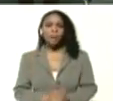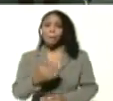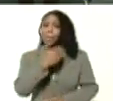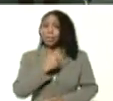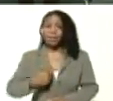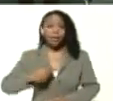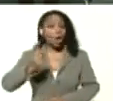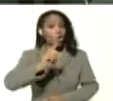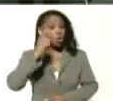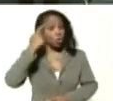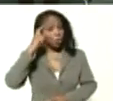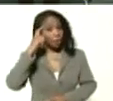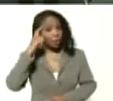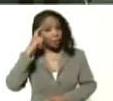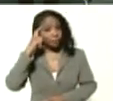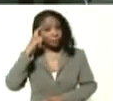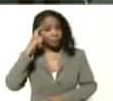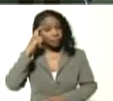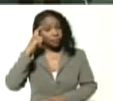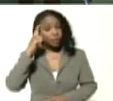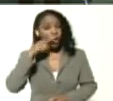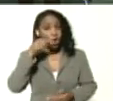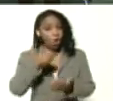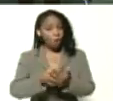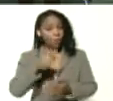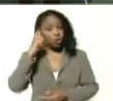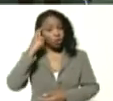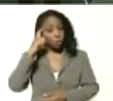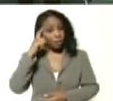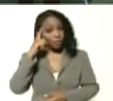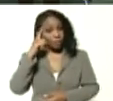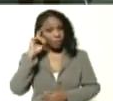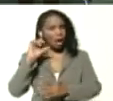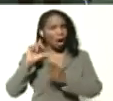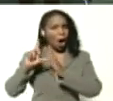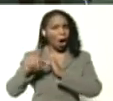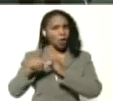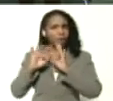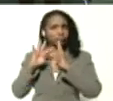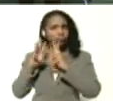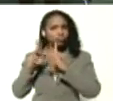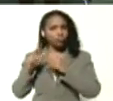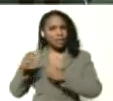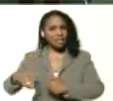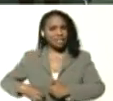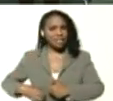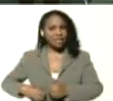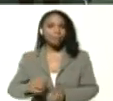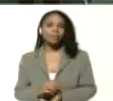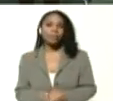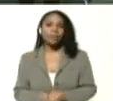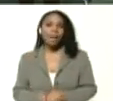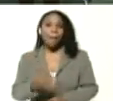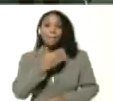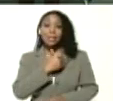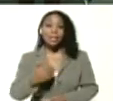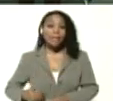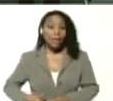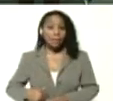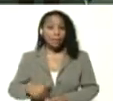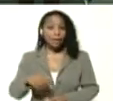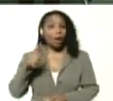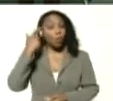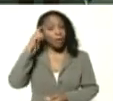no se olvide es al frenazaré ahora te cuento ahora te cuento el chiste presidente al frenazaré el